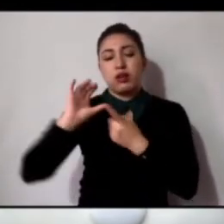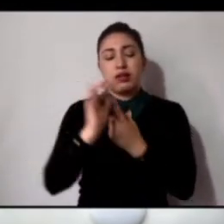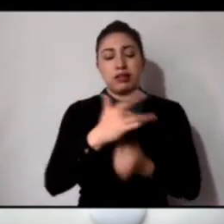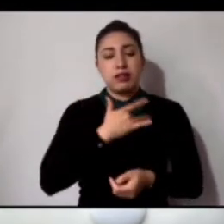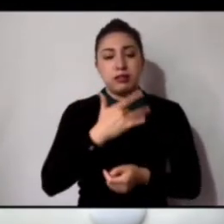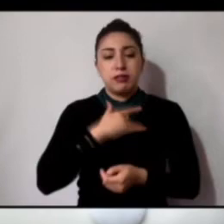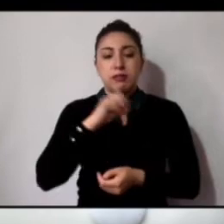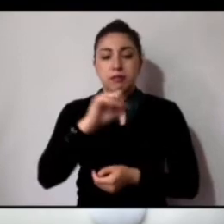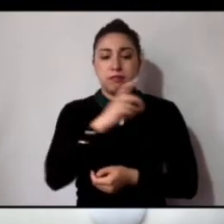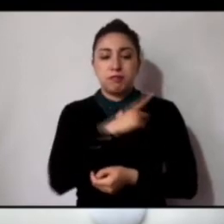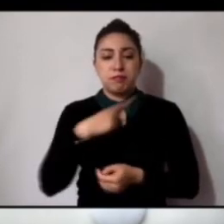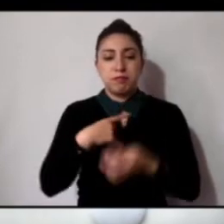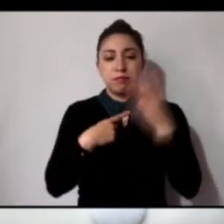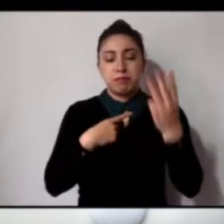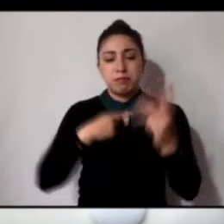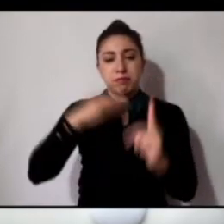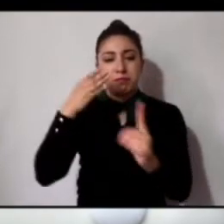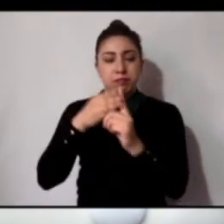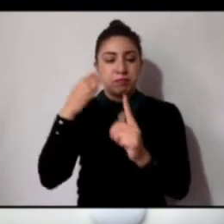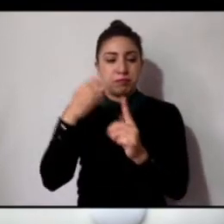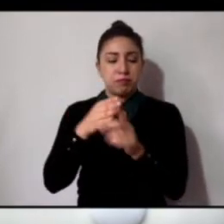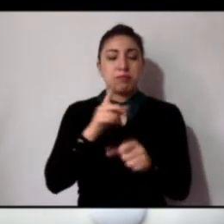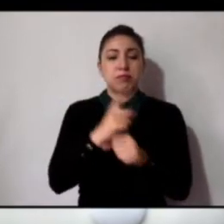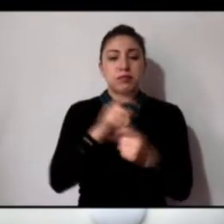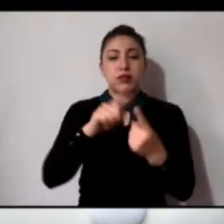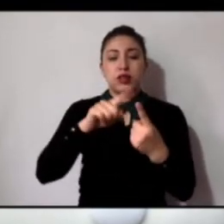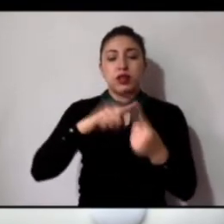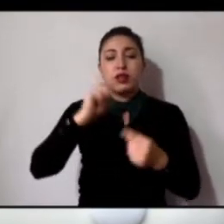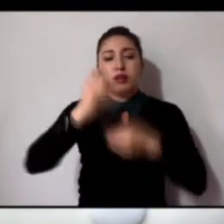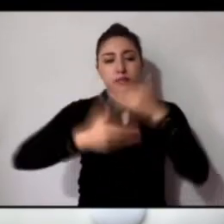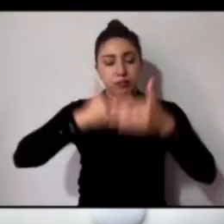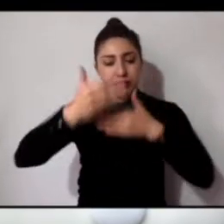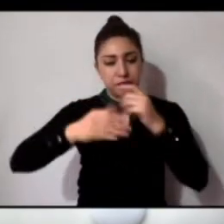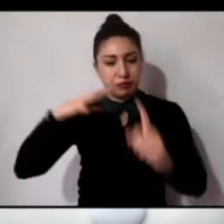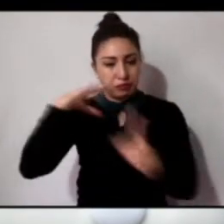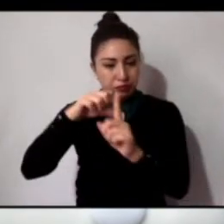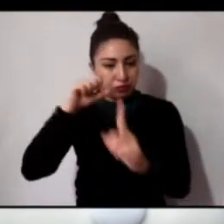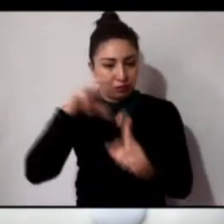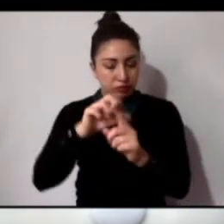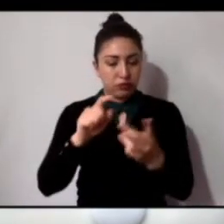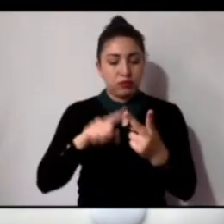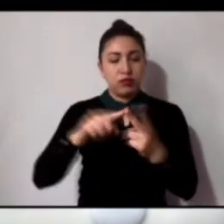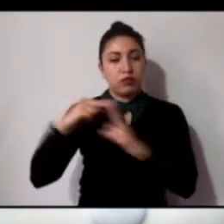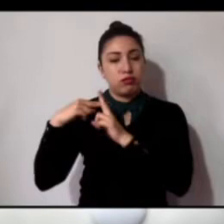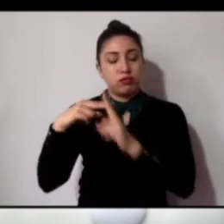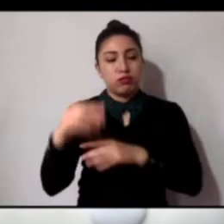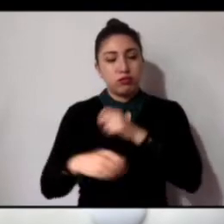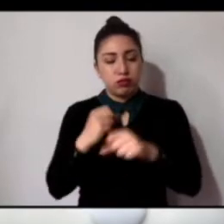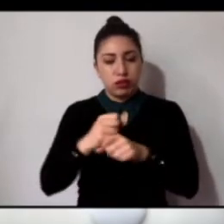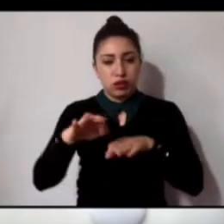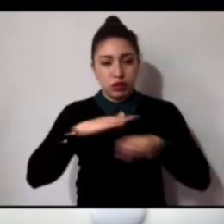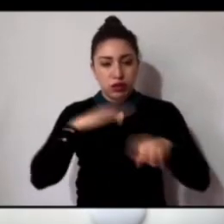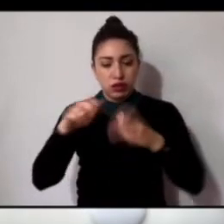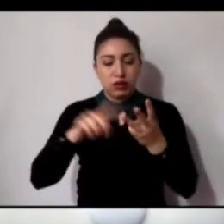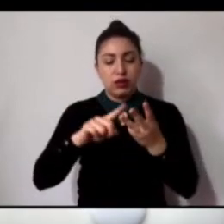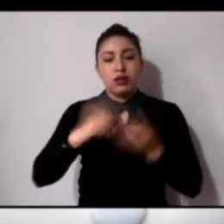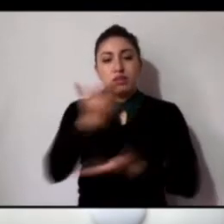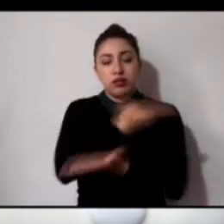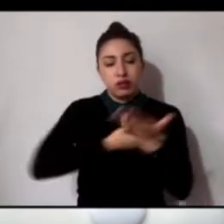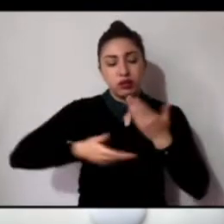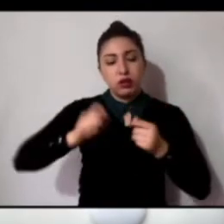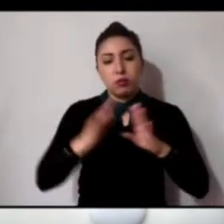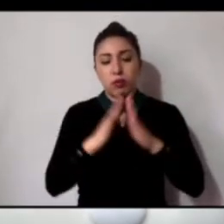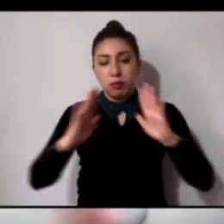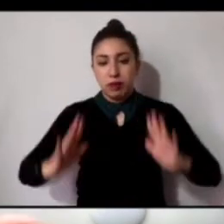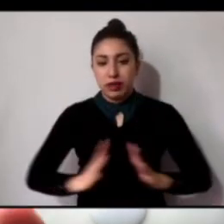tener tres criterios, los logros y trayectoria, la contribución social del participante y un criterio de